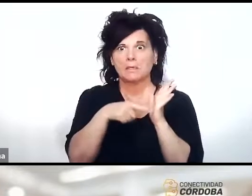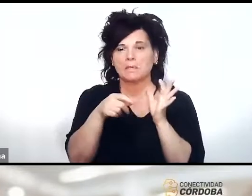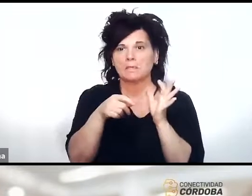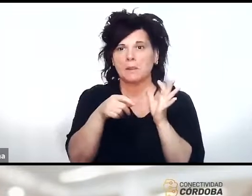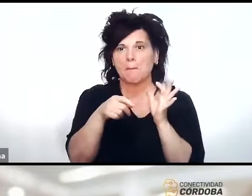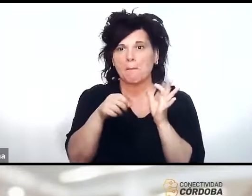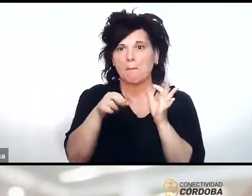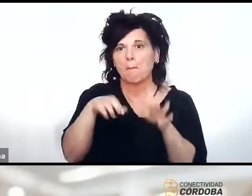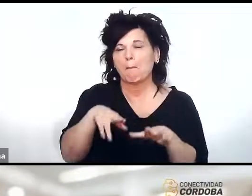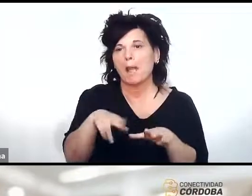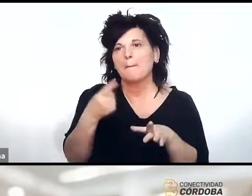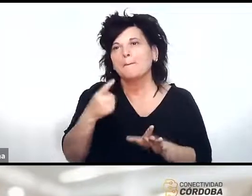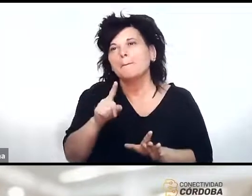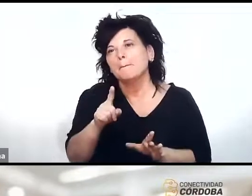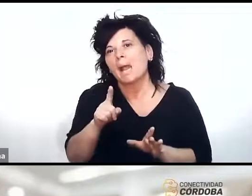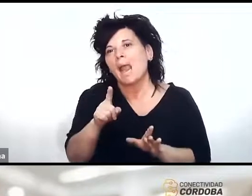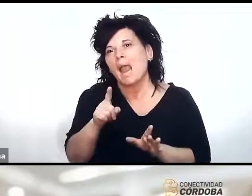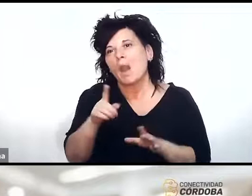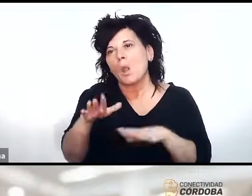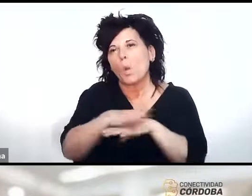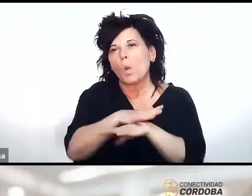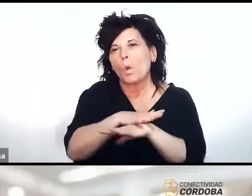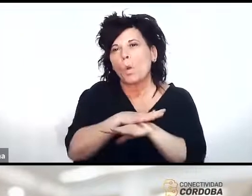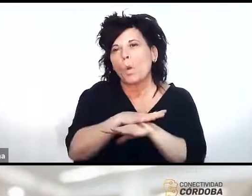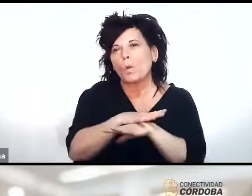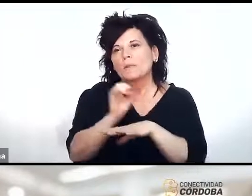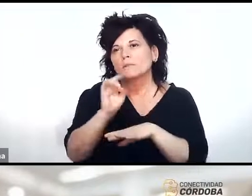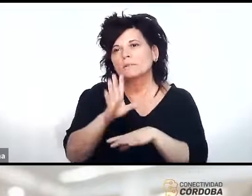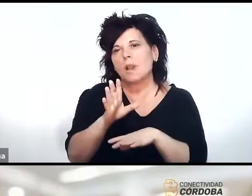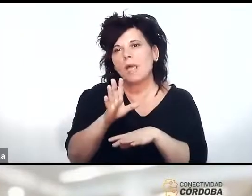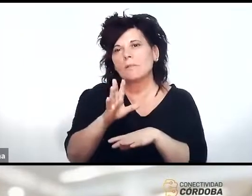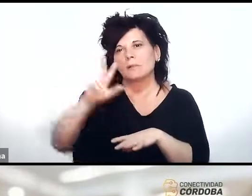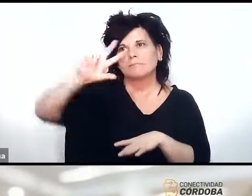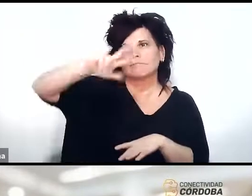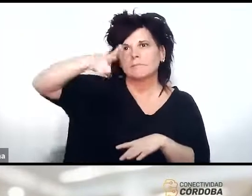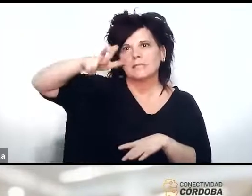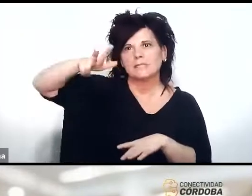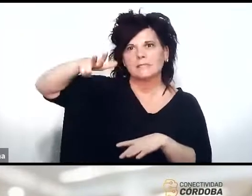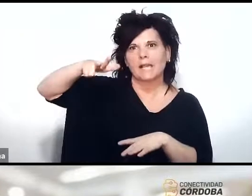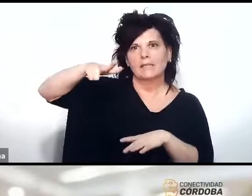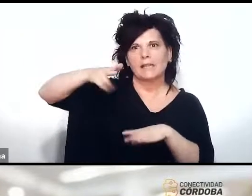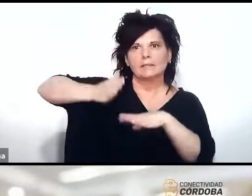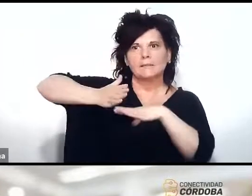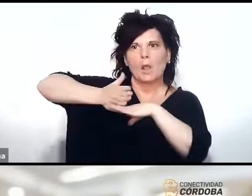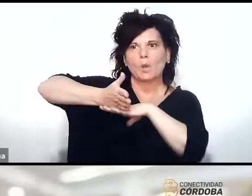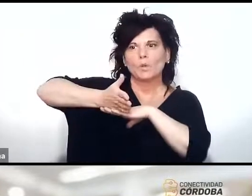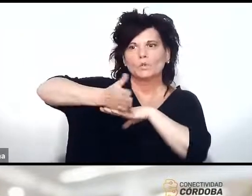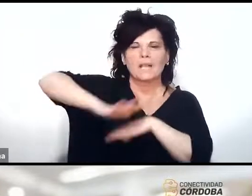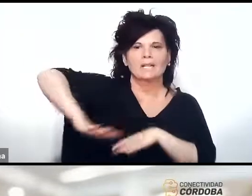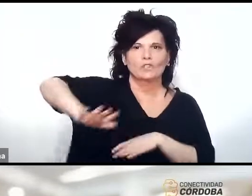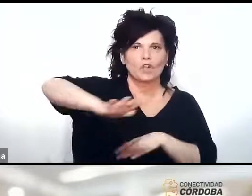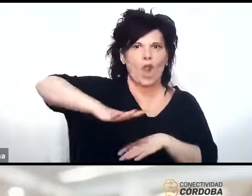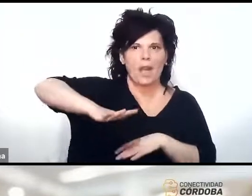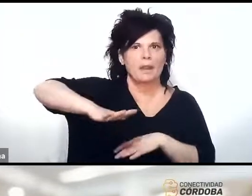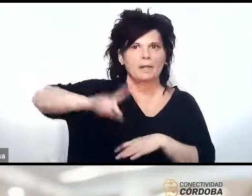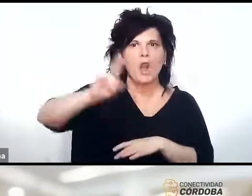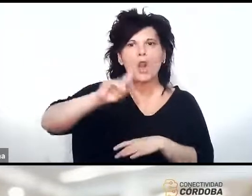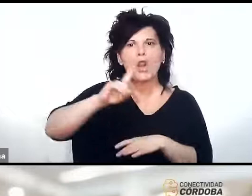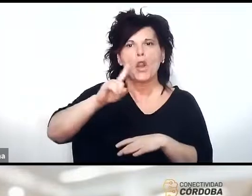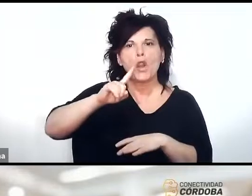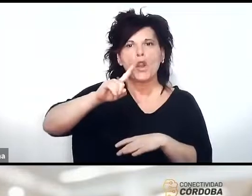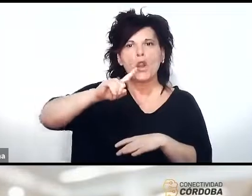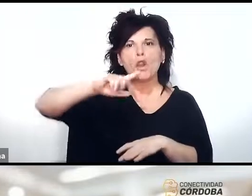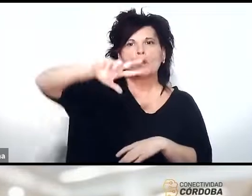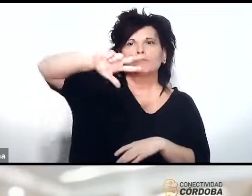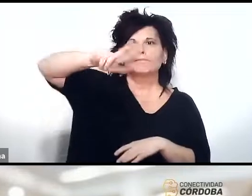vas a tener cobertura cuando pasen los satélites por esta zona digamos no está la constelación